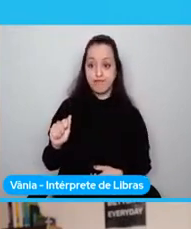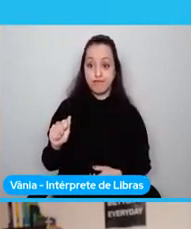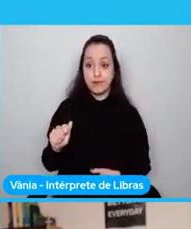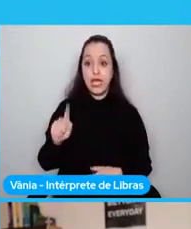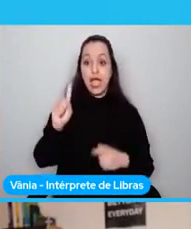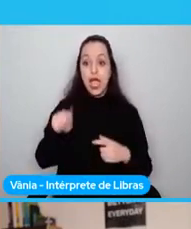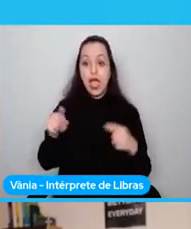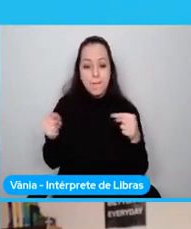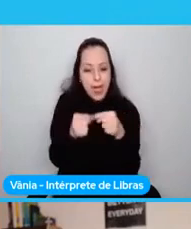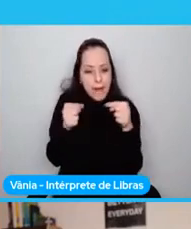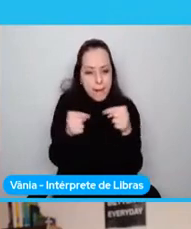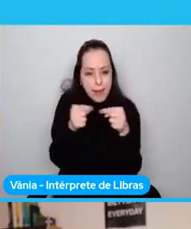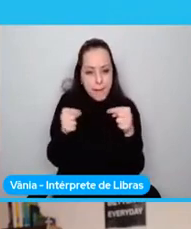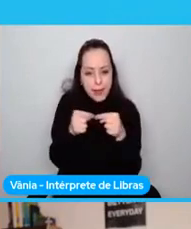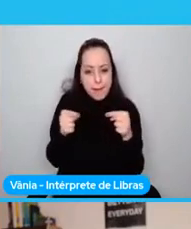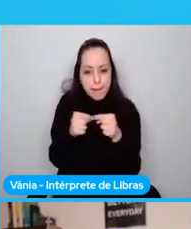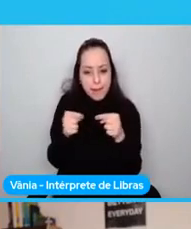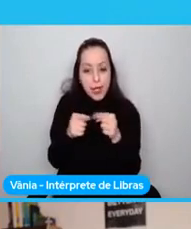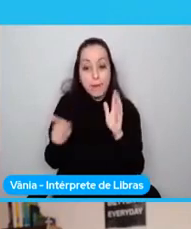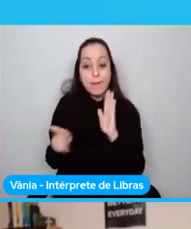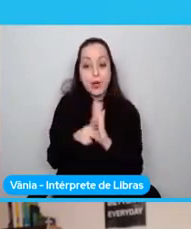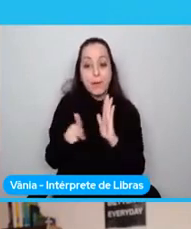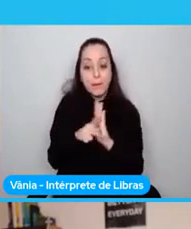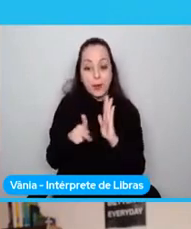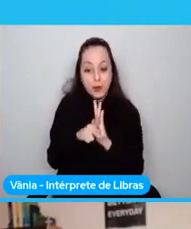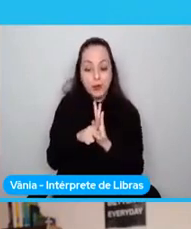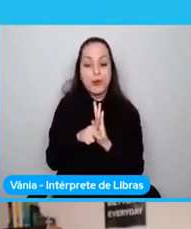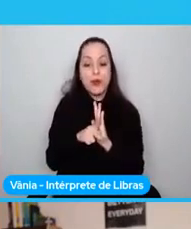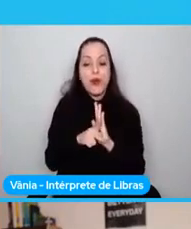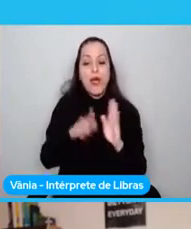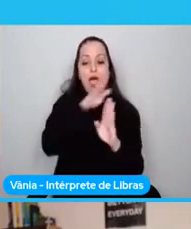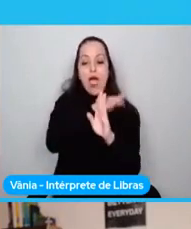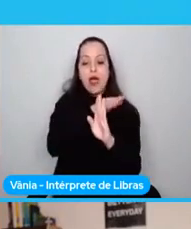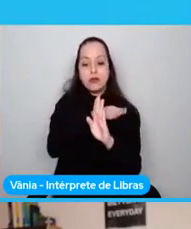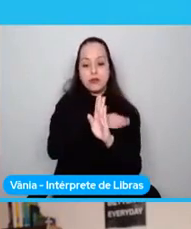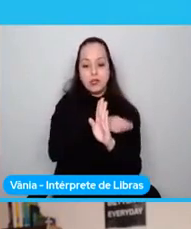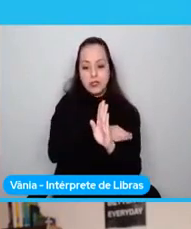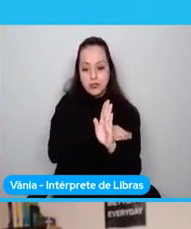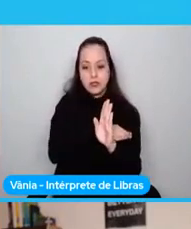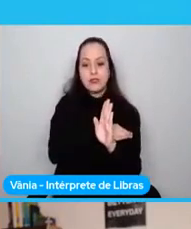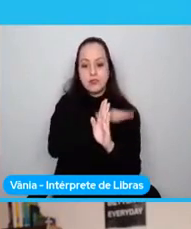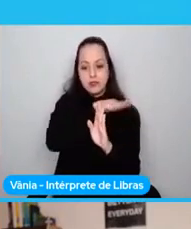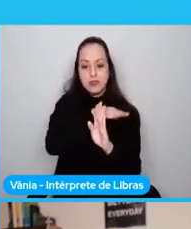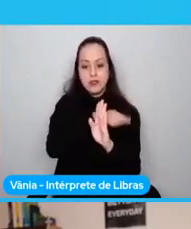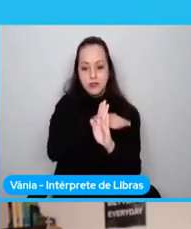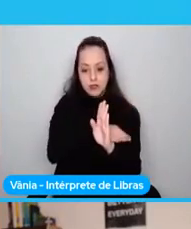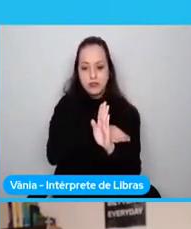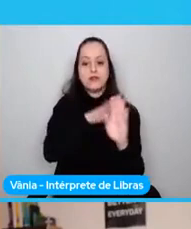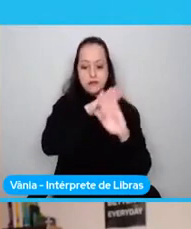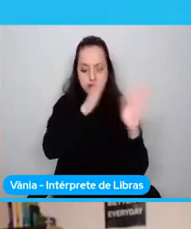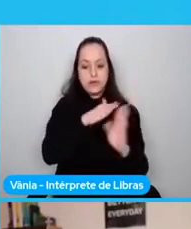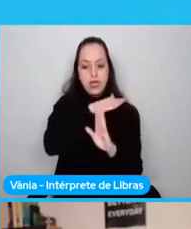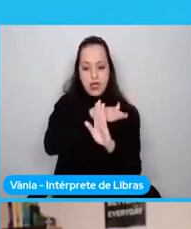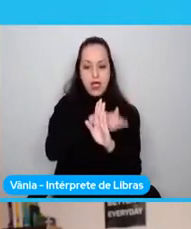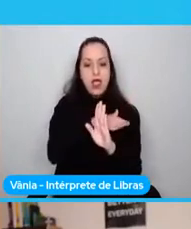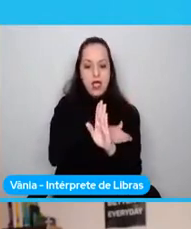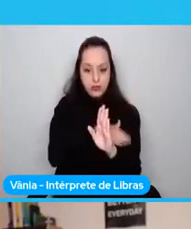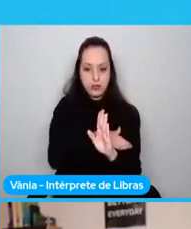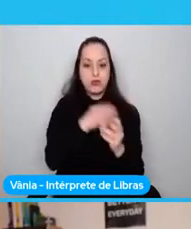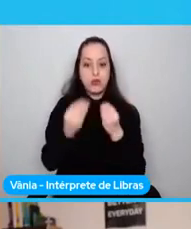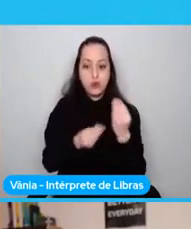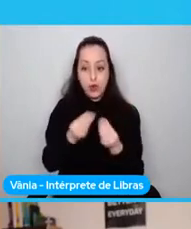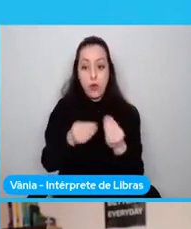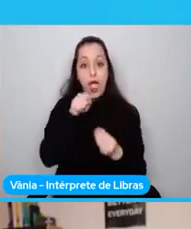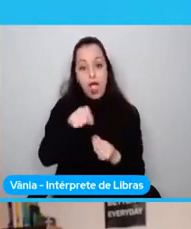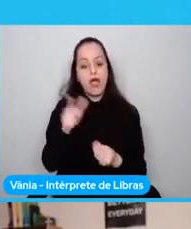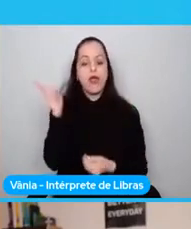el hardware, ya que tiene acceso casi directo al hardware donde esté corriendo, tiene un mayor rendimiento y la parte de que